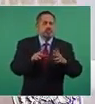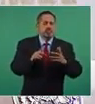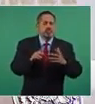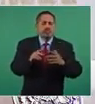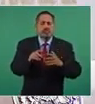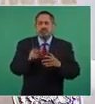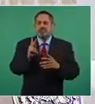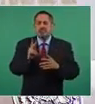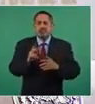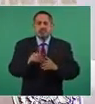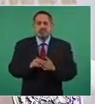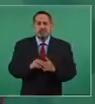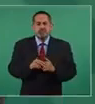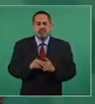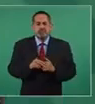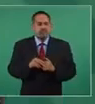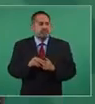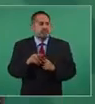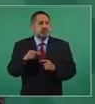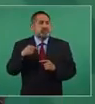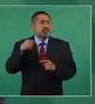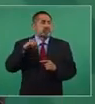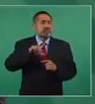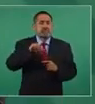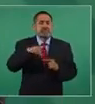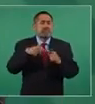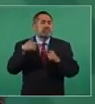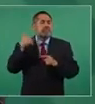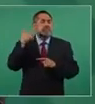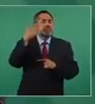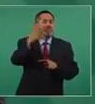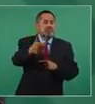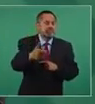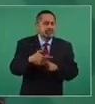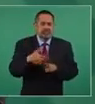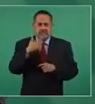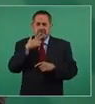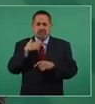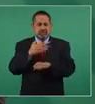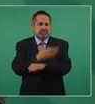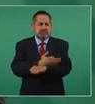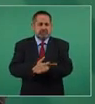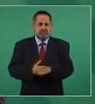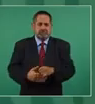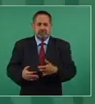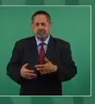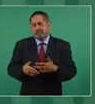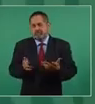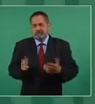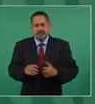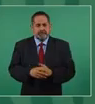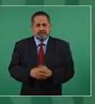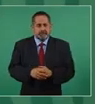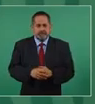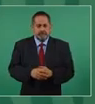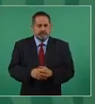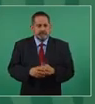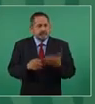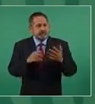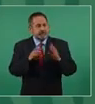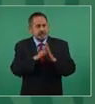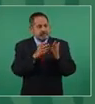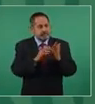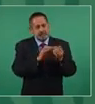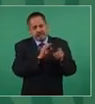a los 15 días, a los 20 días, al mes y en la página